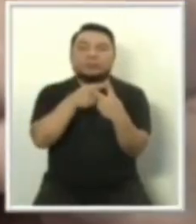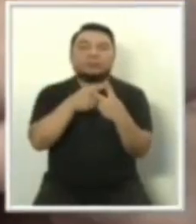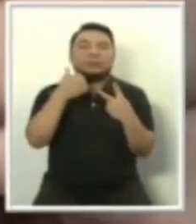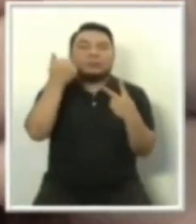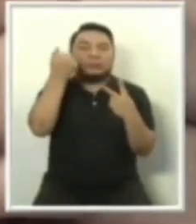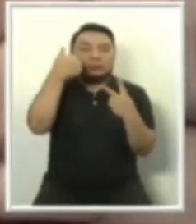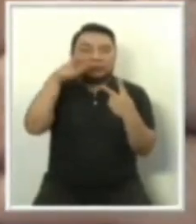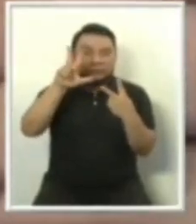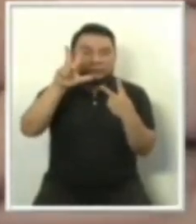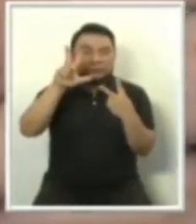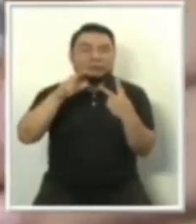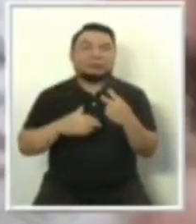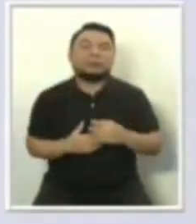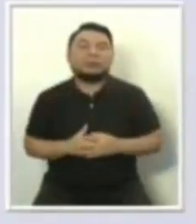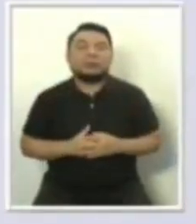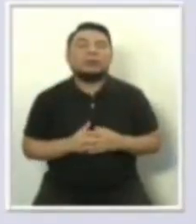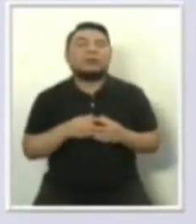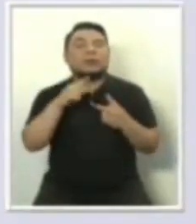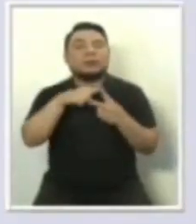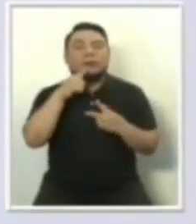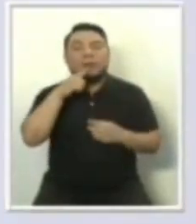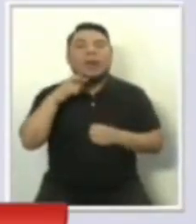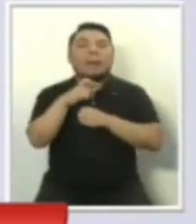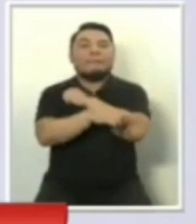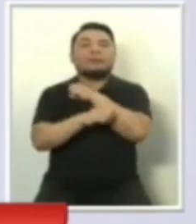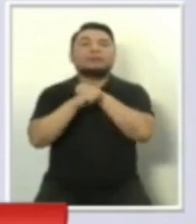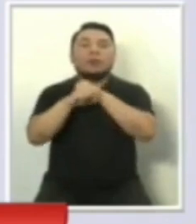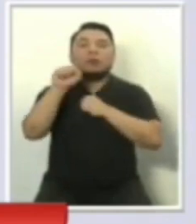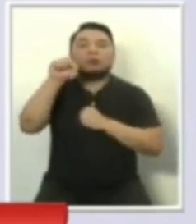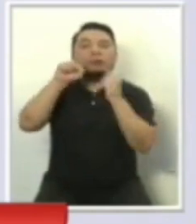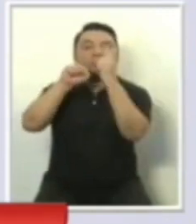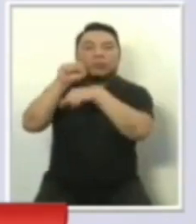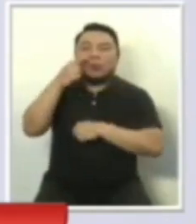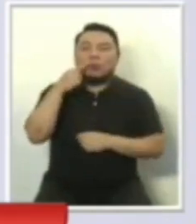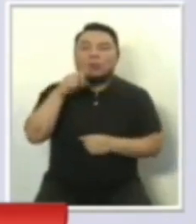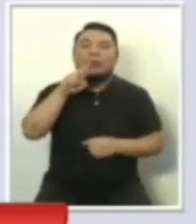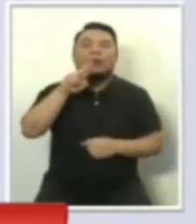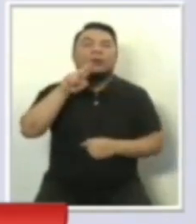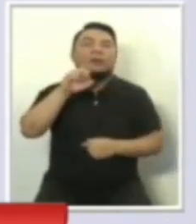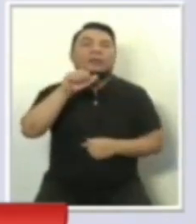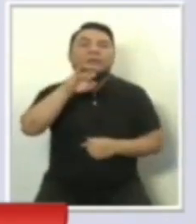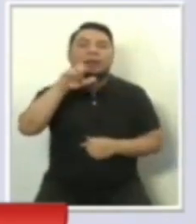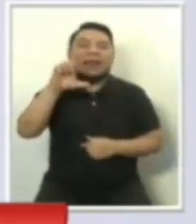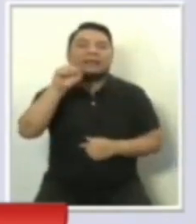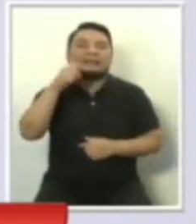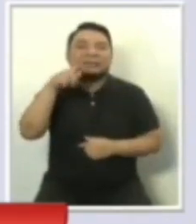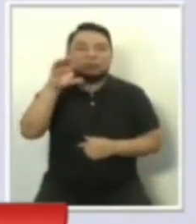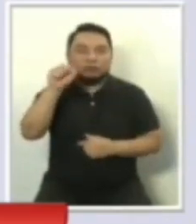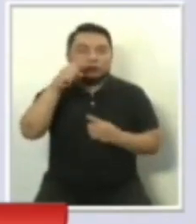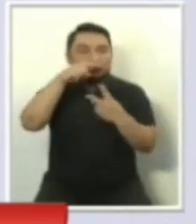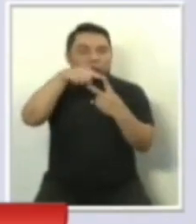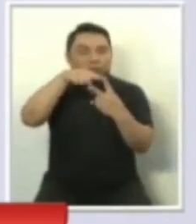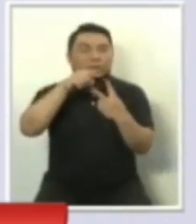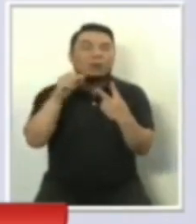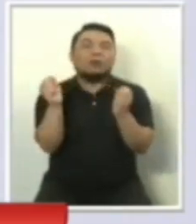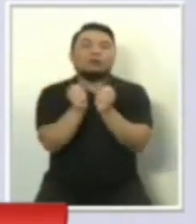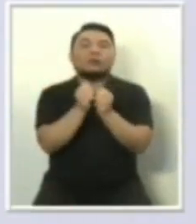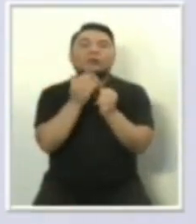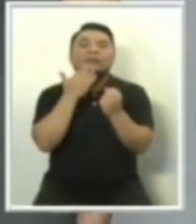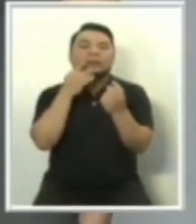Tenemos el número 13, Patria Segura, Perú, Patria Segura, Rafael Santos, que es acompañado en su dupla